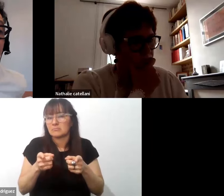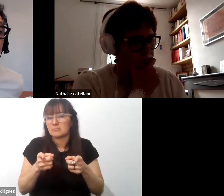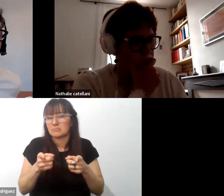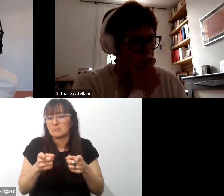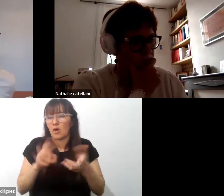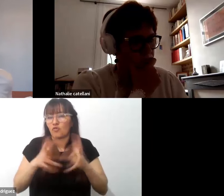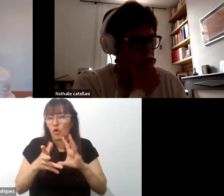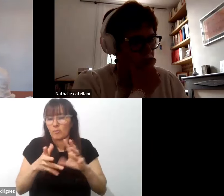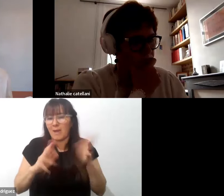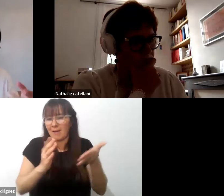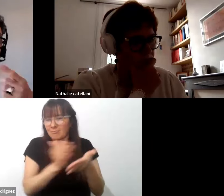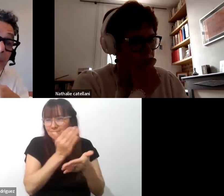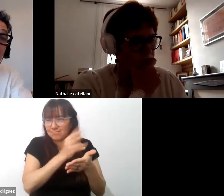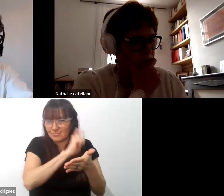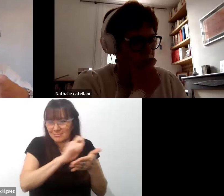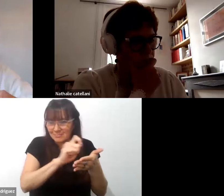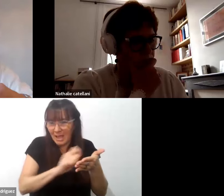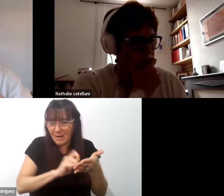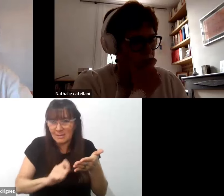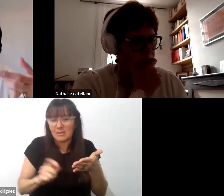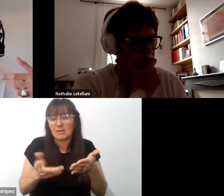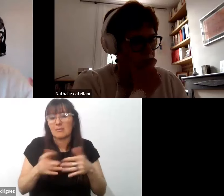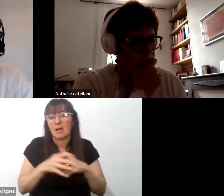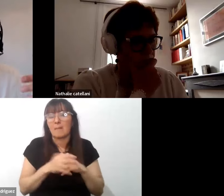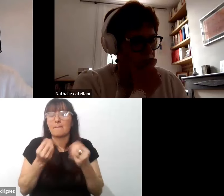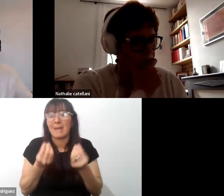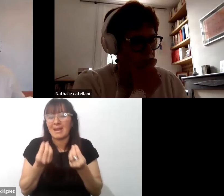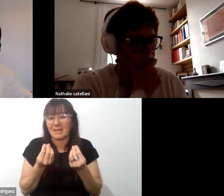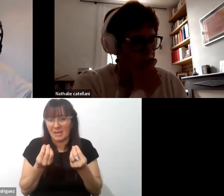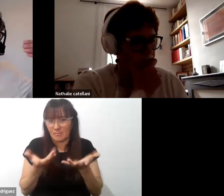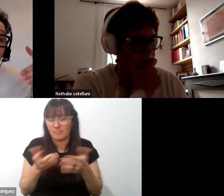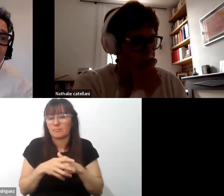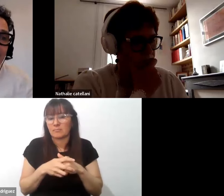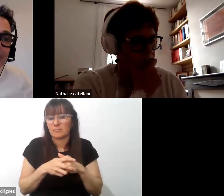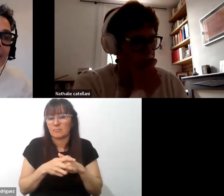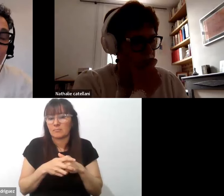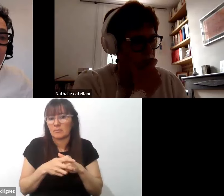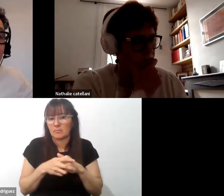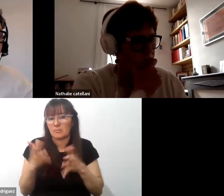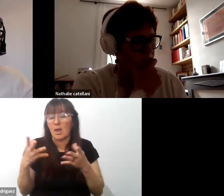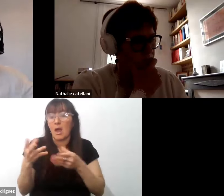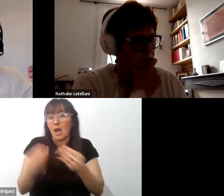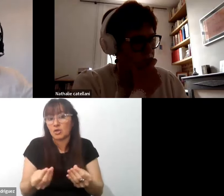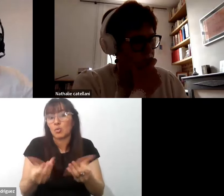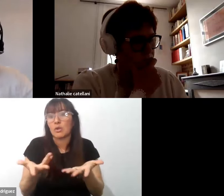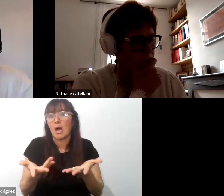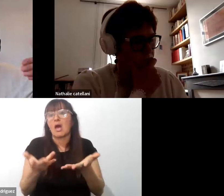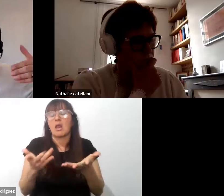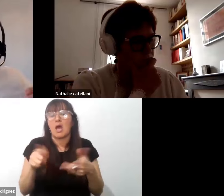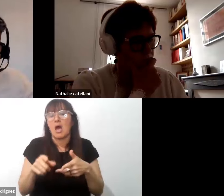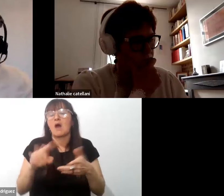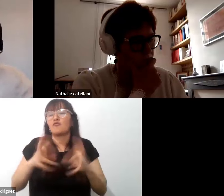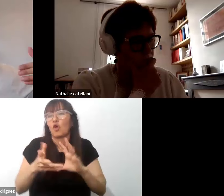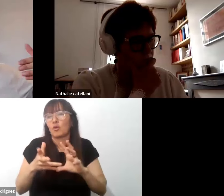autobiográfico en educación justamente para generar estos o colaborar a generar estos criterios metodológicos que